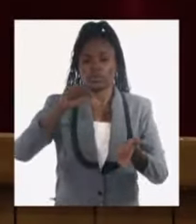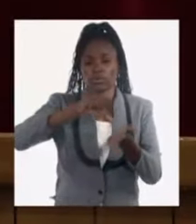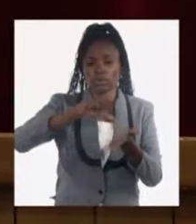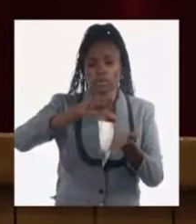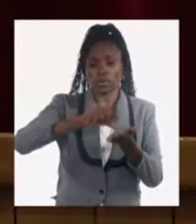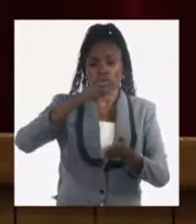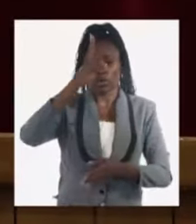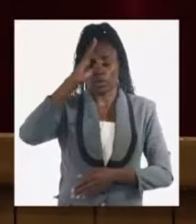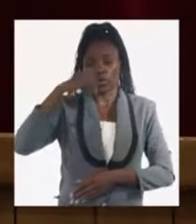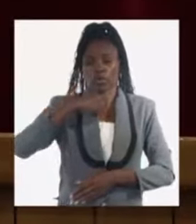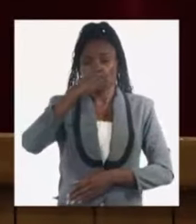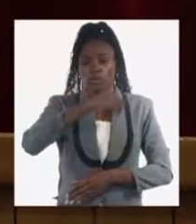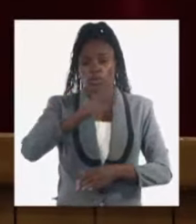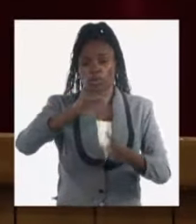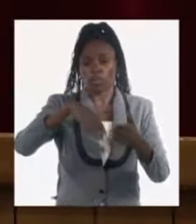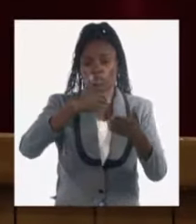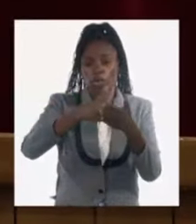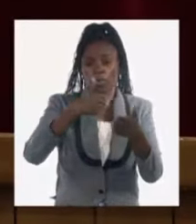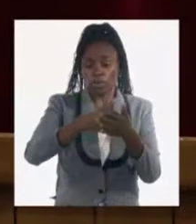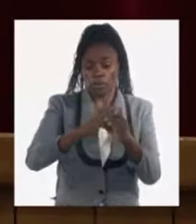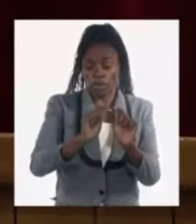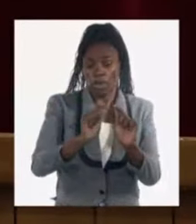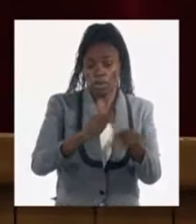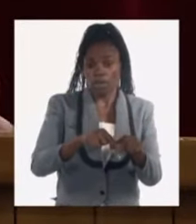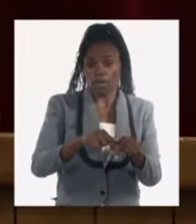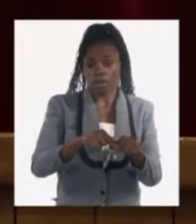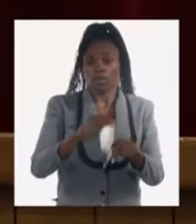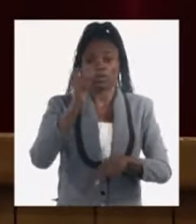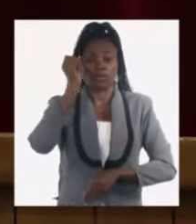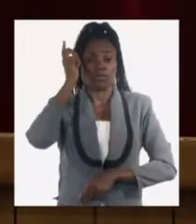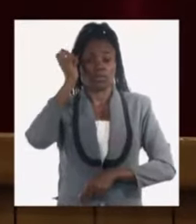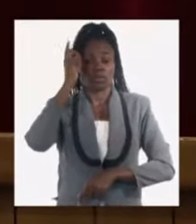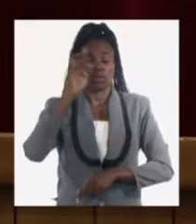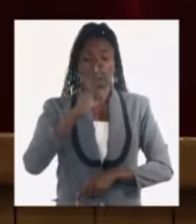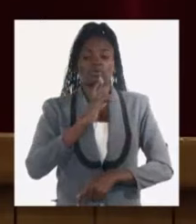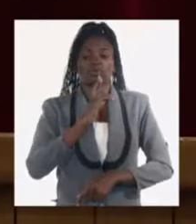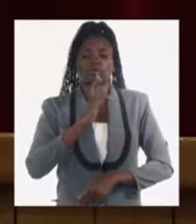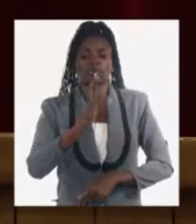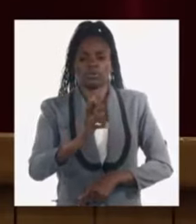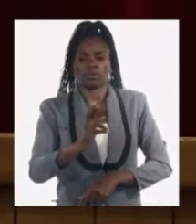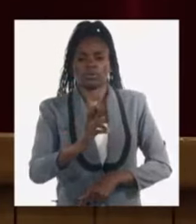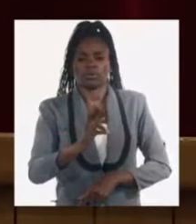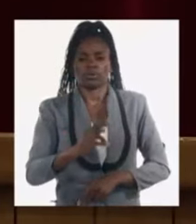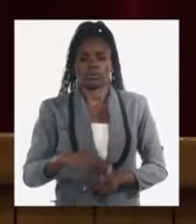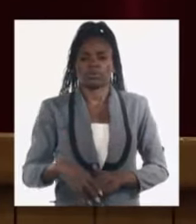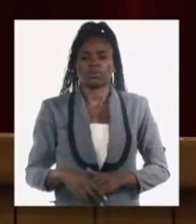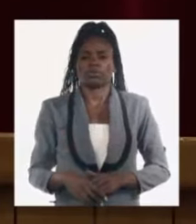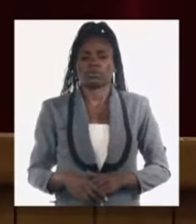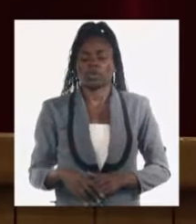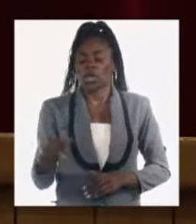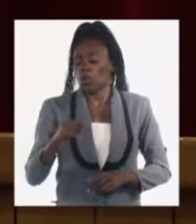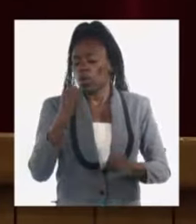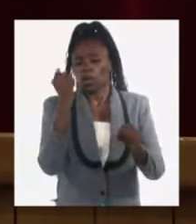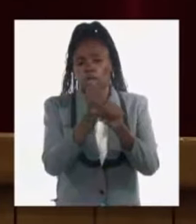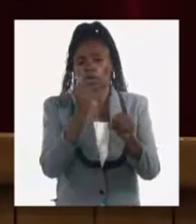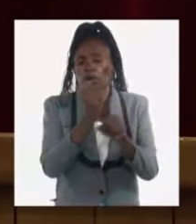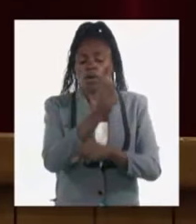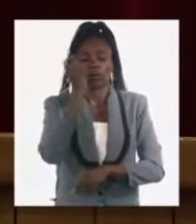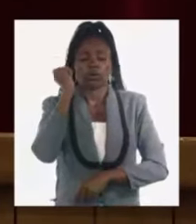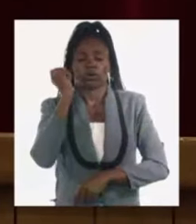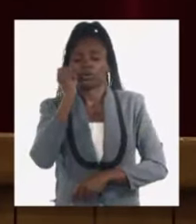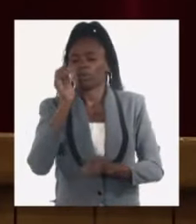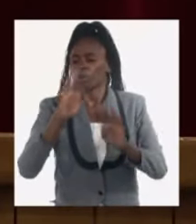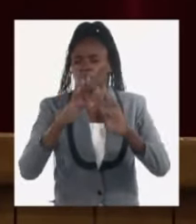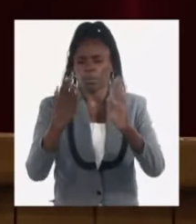que se han acogido a esta experiencia y que da respuesta a las trabajadoras los trabajadores en sentido general